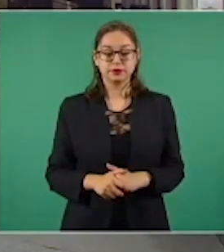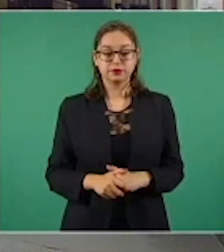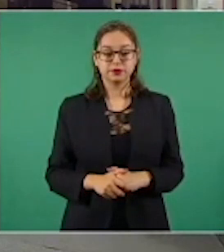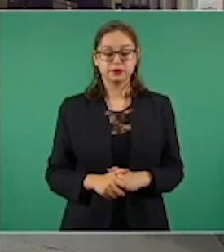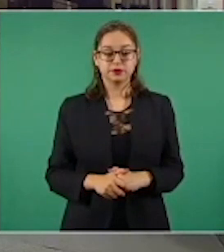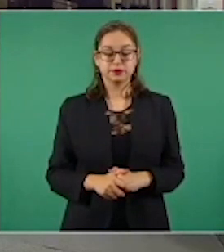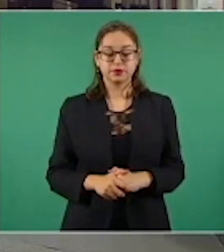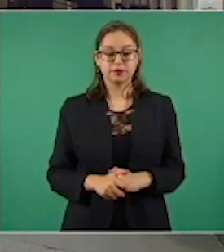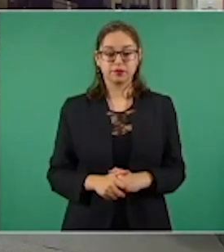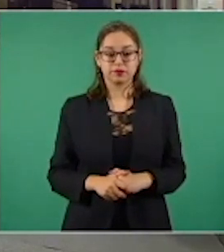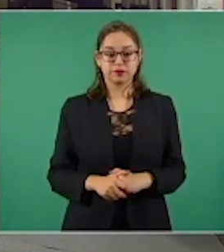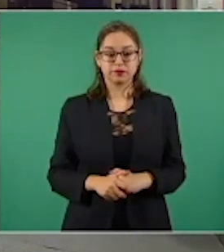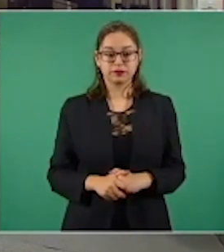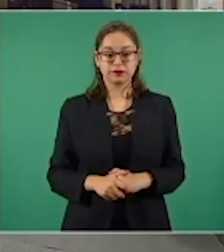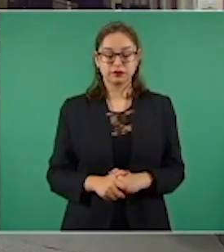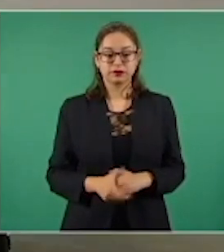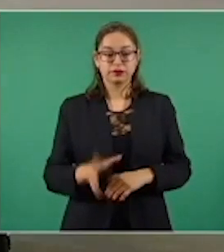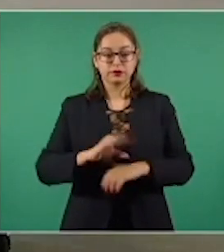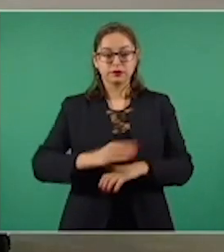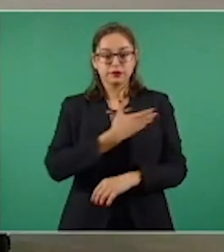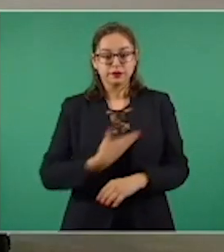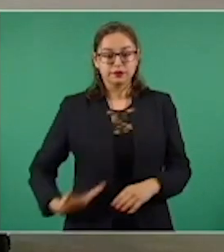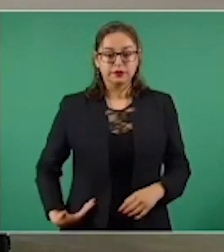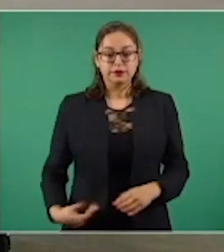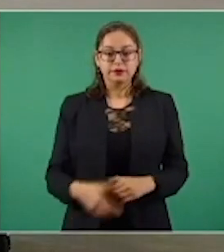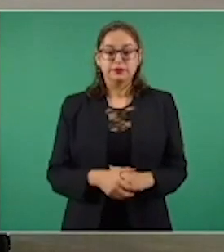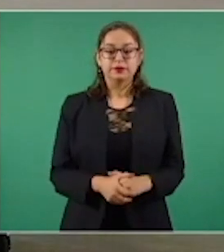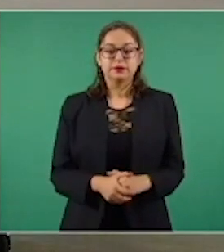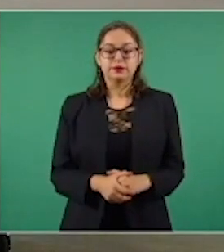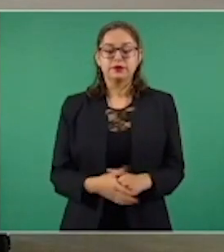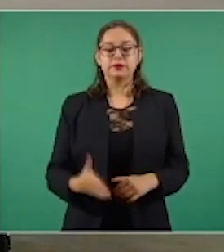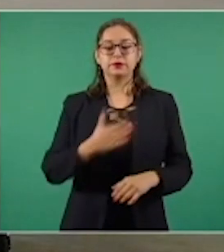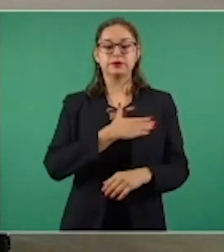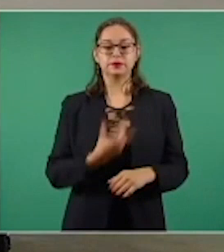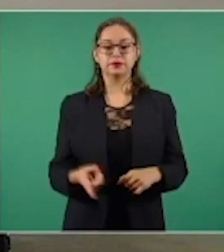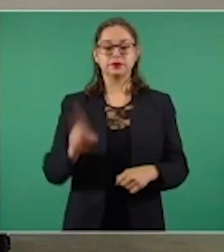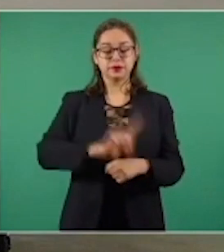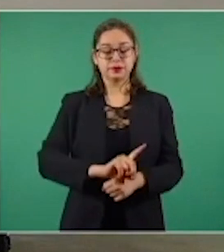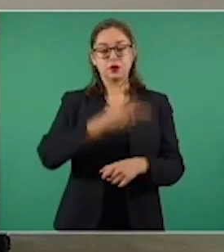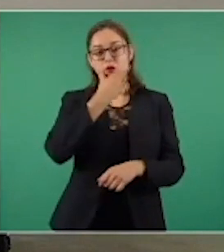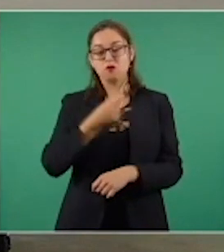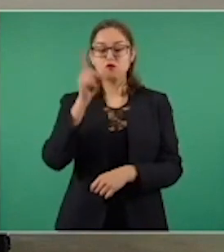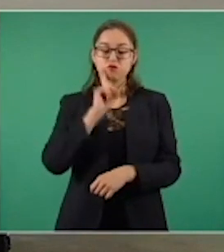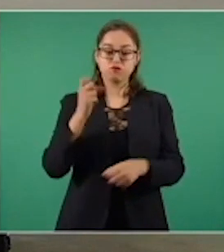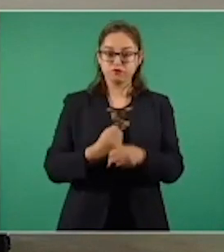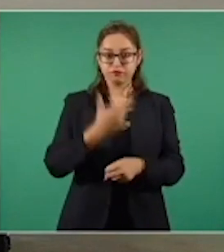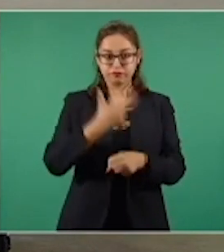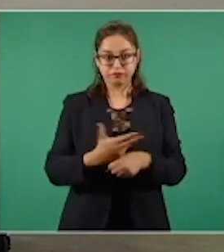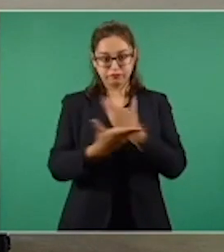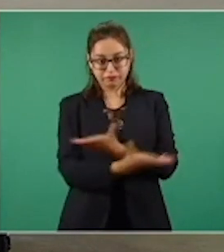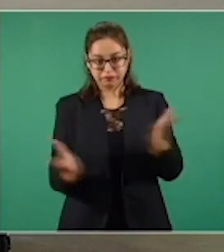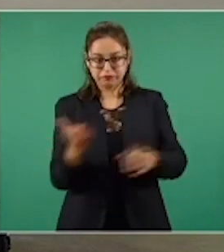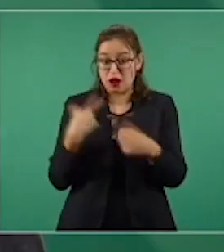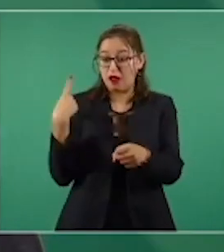mencionó que con el arribo de 500 mil dosis al día se mantiene el estimado de que al 31 de octubre se concluirá de